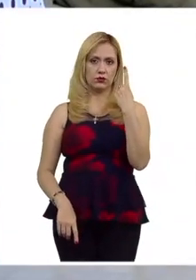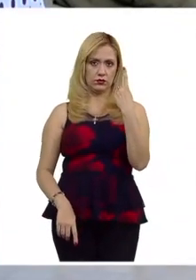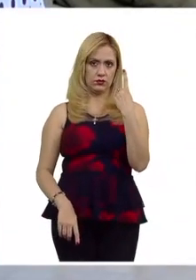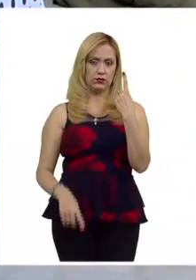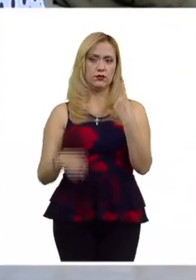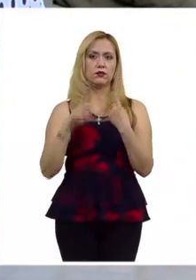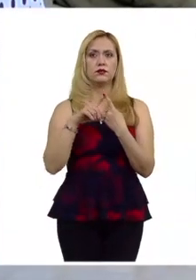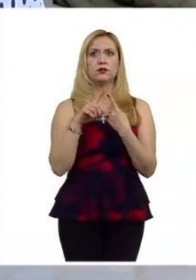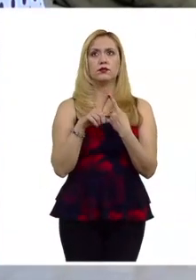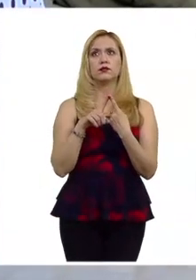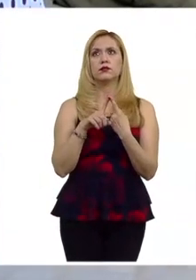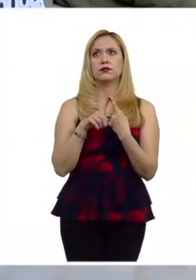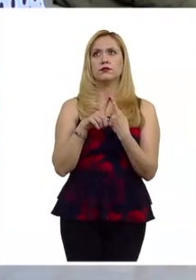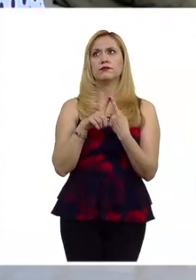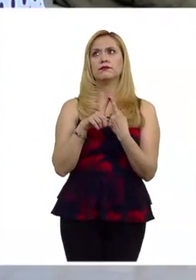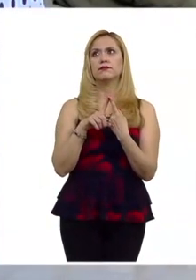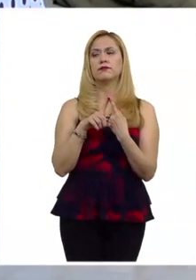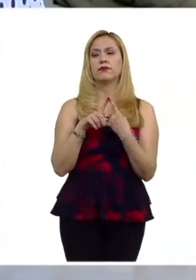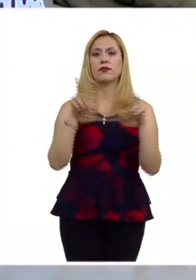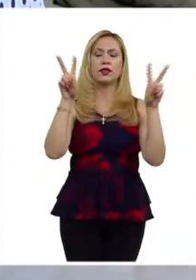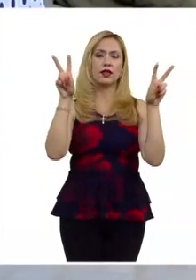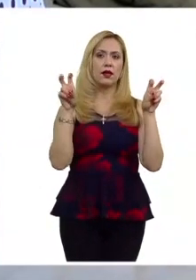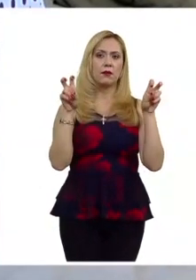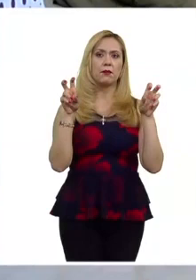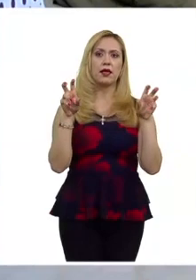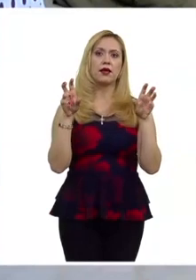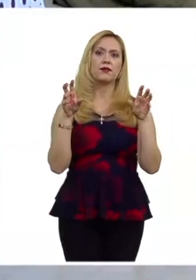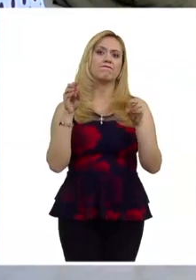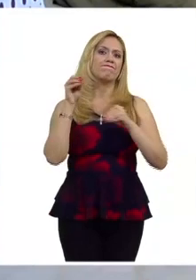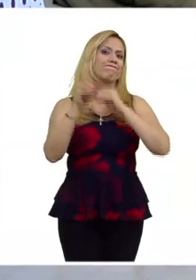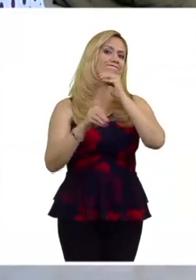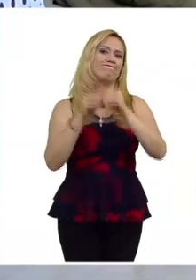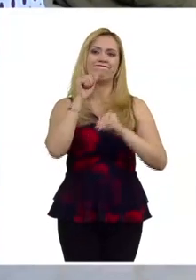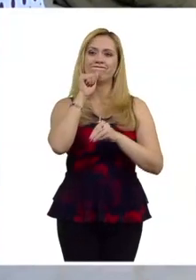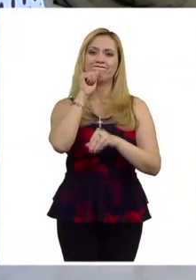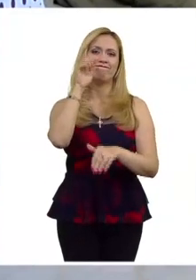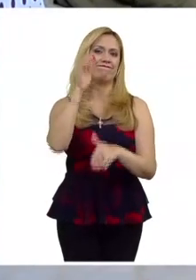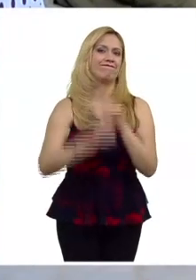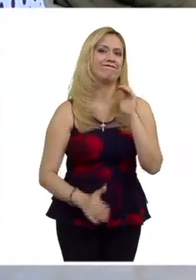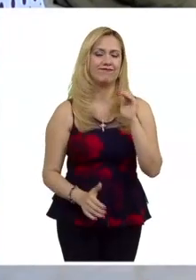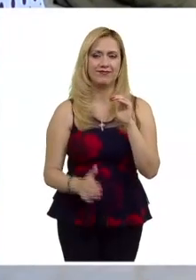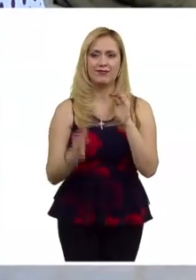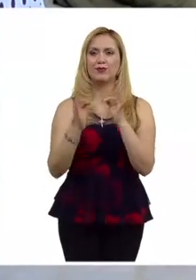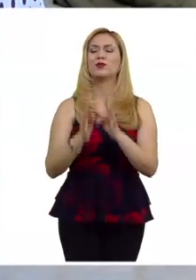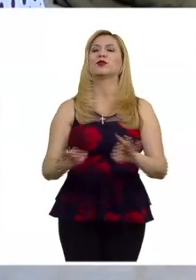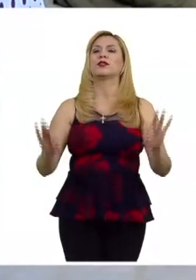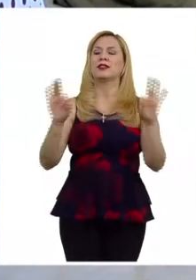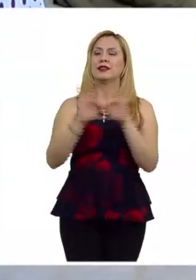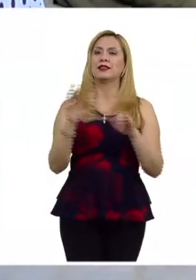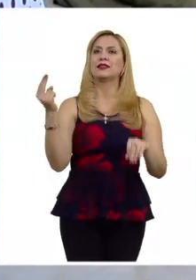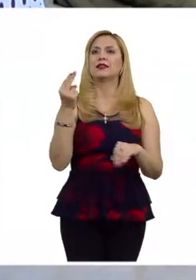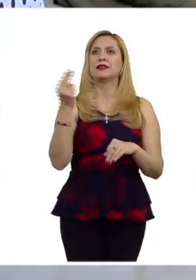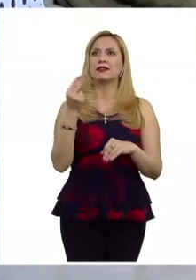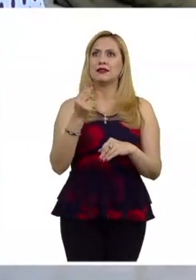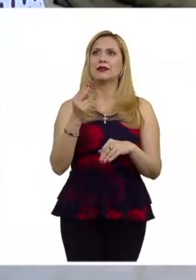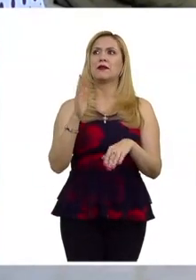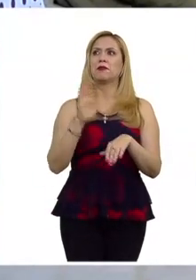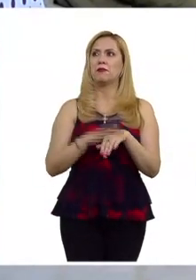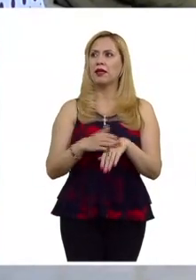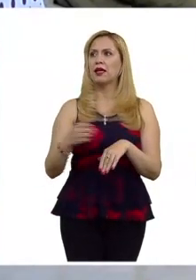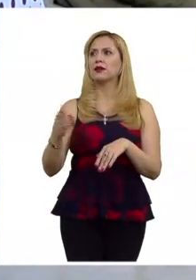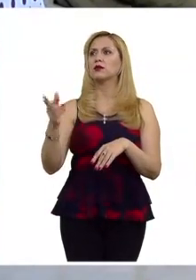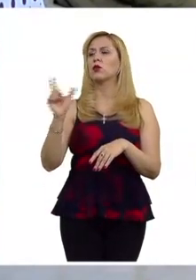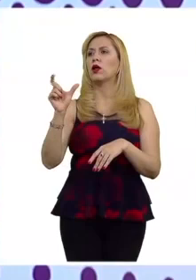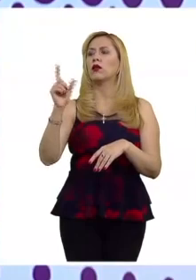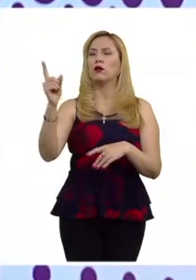es un es un tema en construcción entonces me parece que es muy importante que se vaya dando caso a